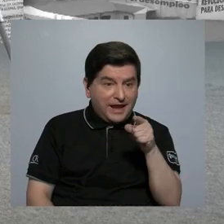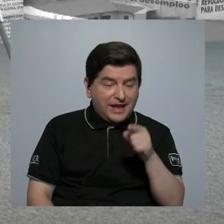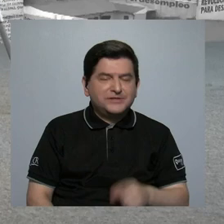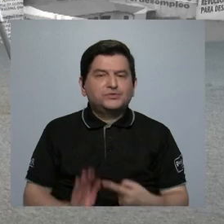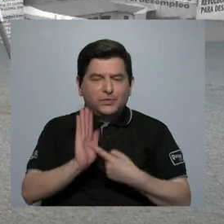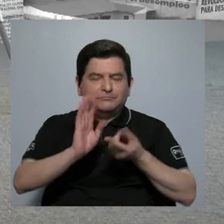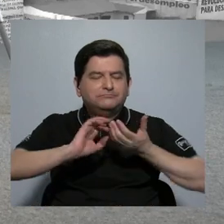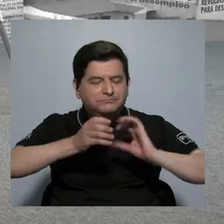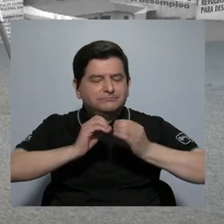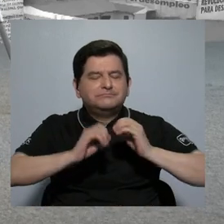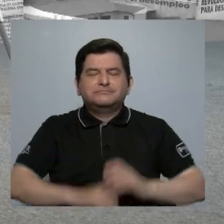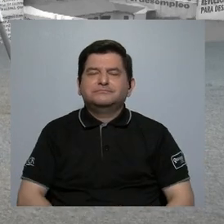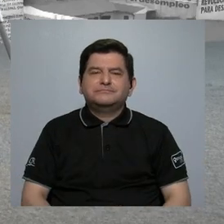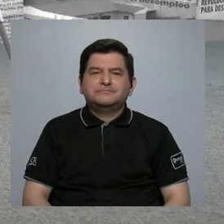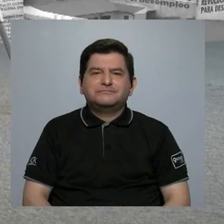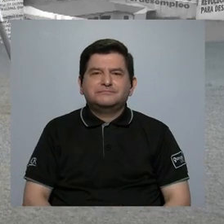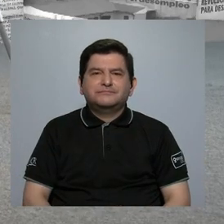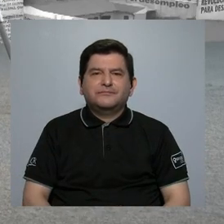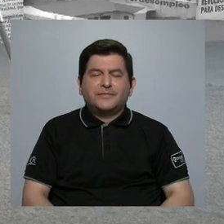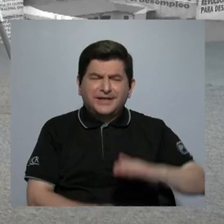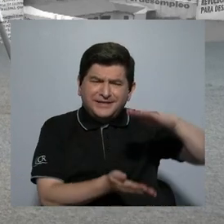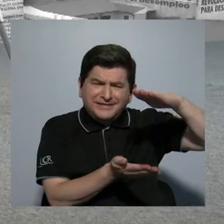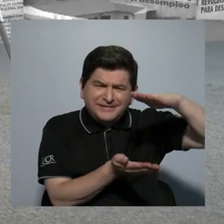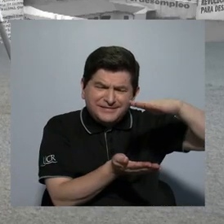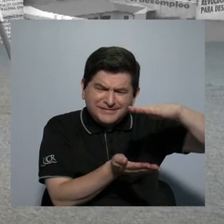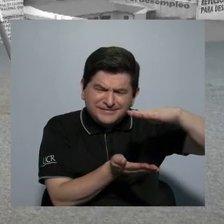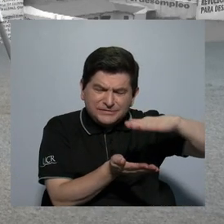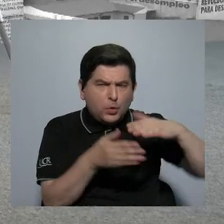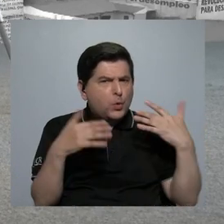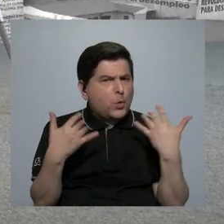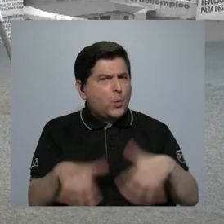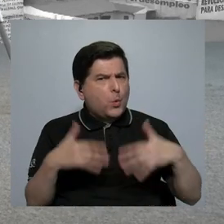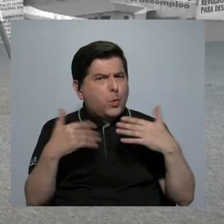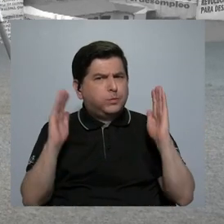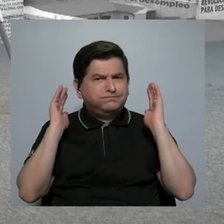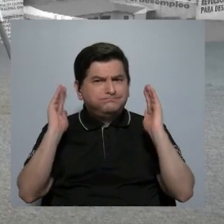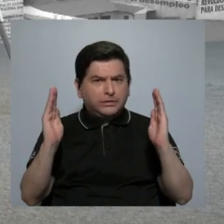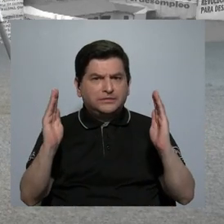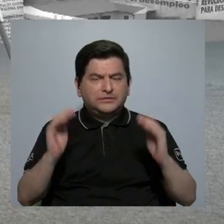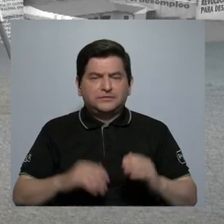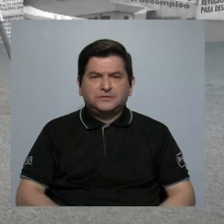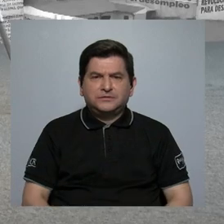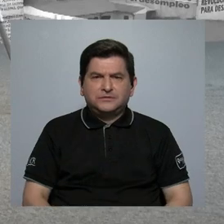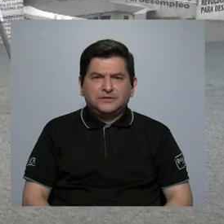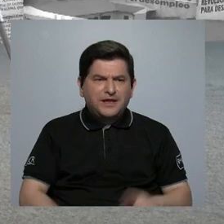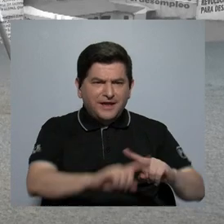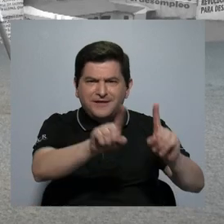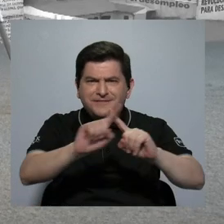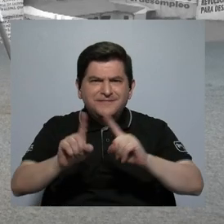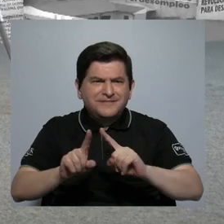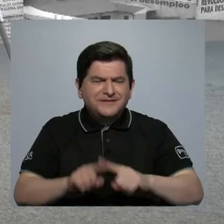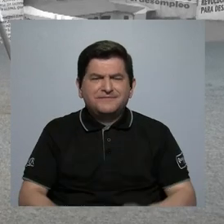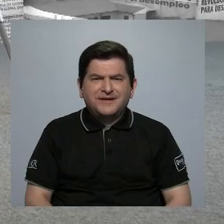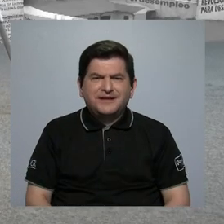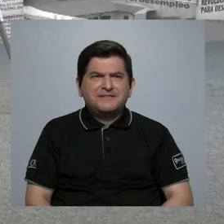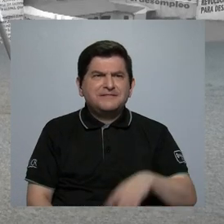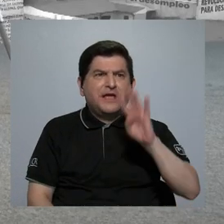lo que arroja los datos, digamos, porque la disminución es muy grande, muy grande en los